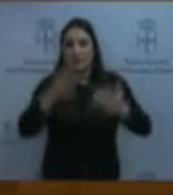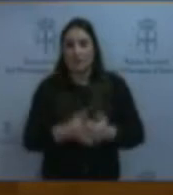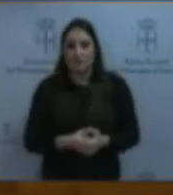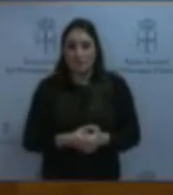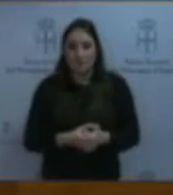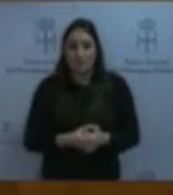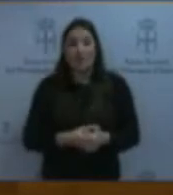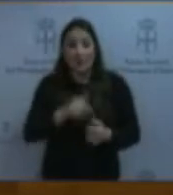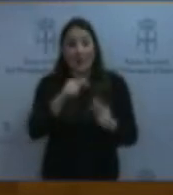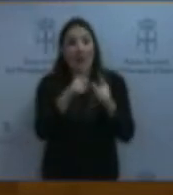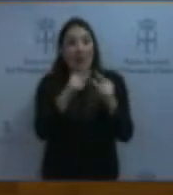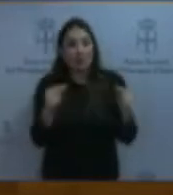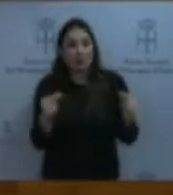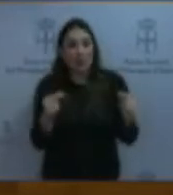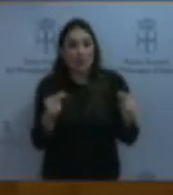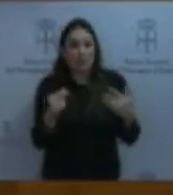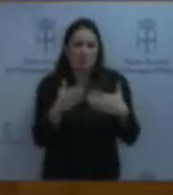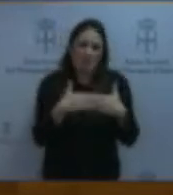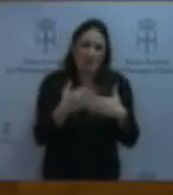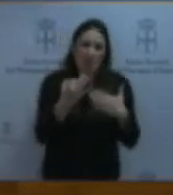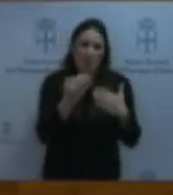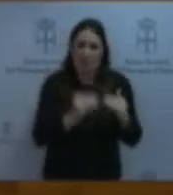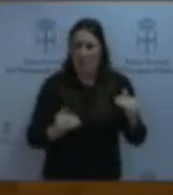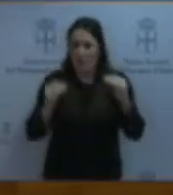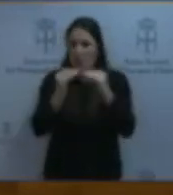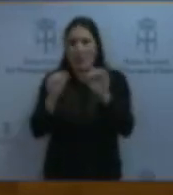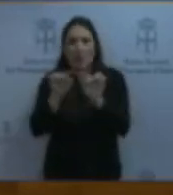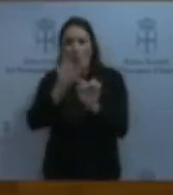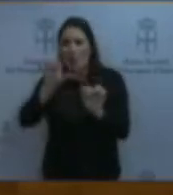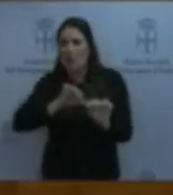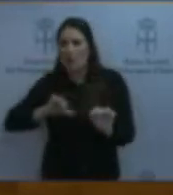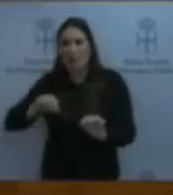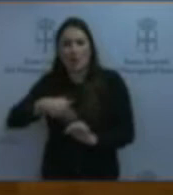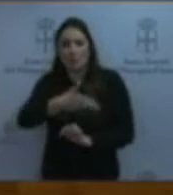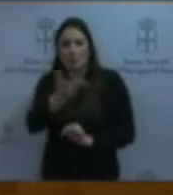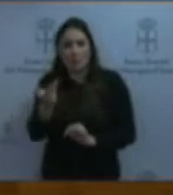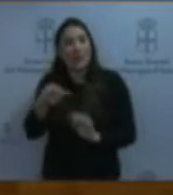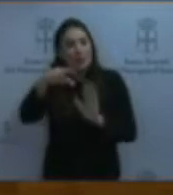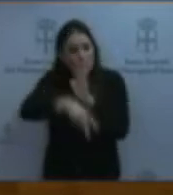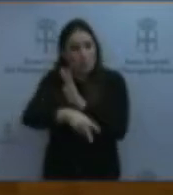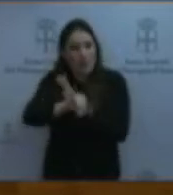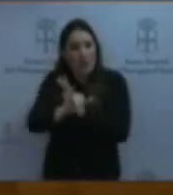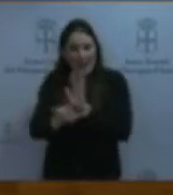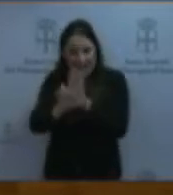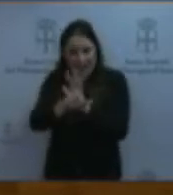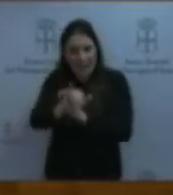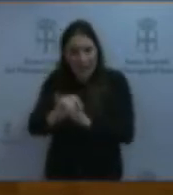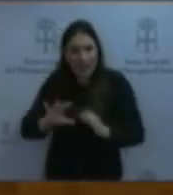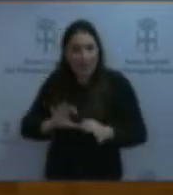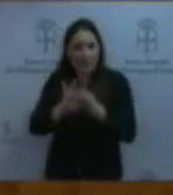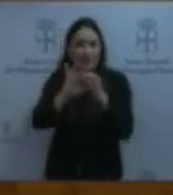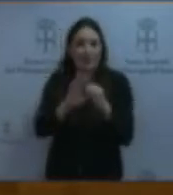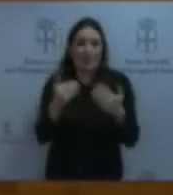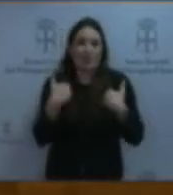Pongamos Asturias al menos a la altura de otras comunidades autónomas donde ya existen regulaciones legales en el ámbito de sus